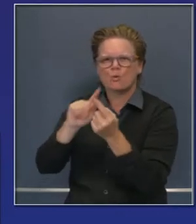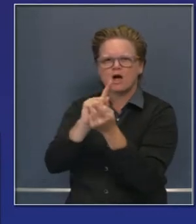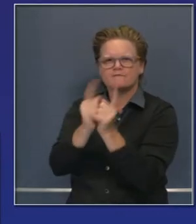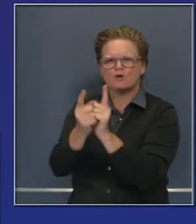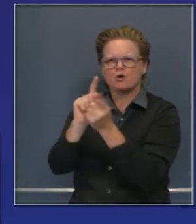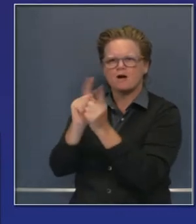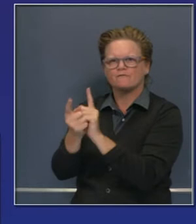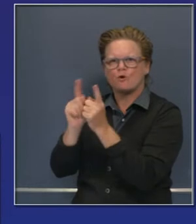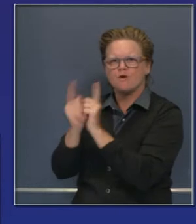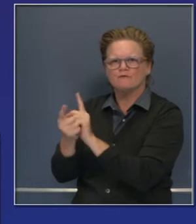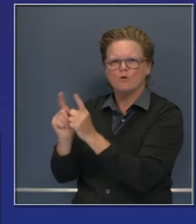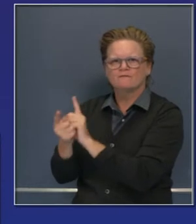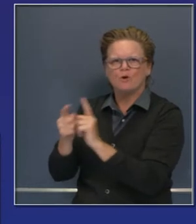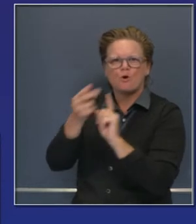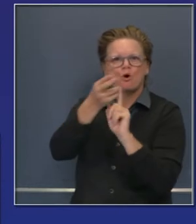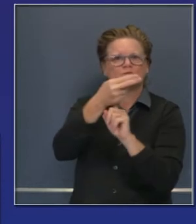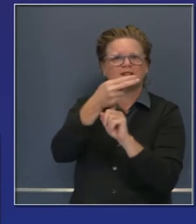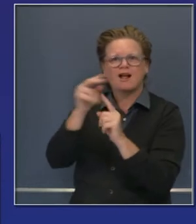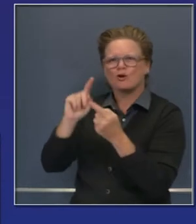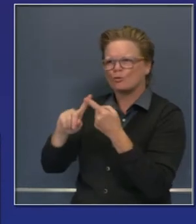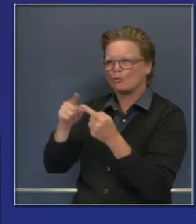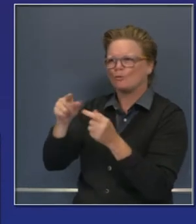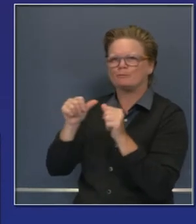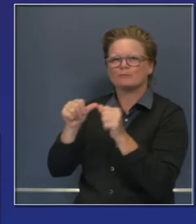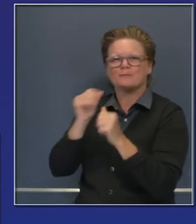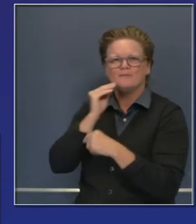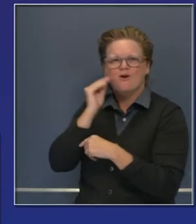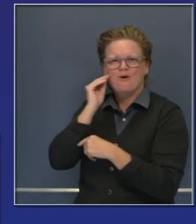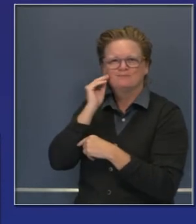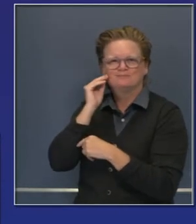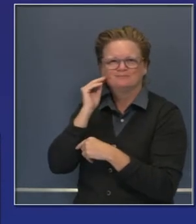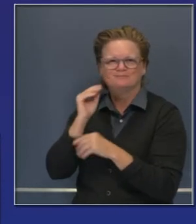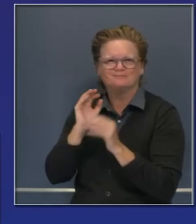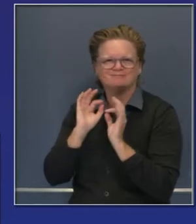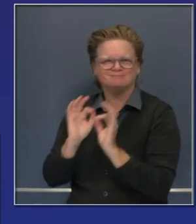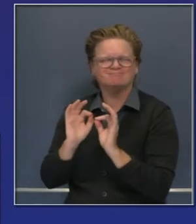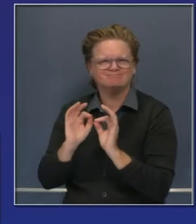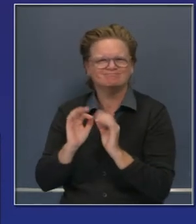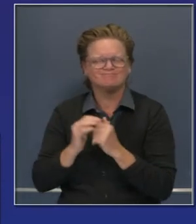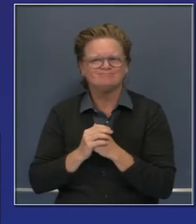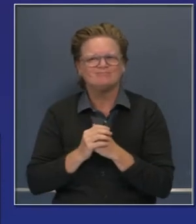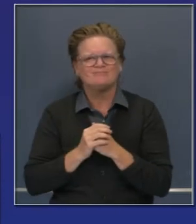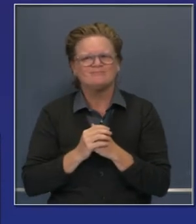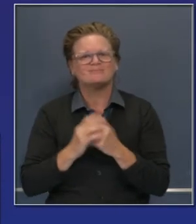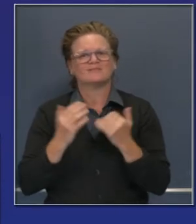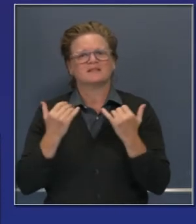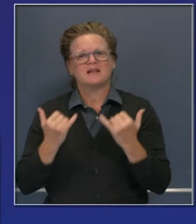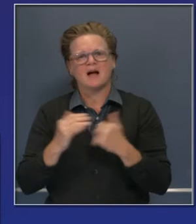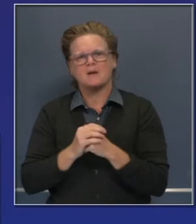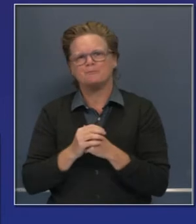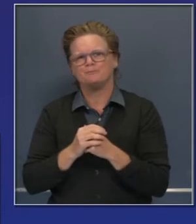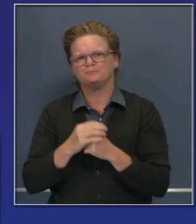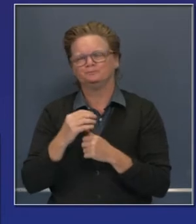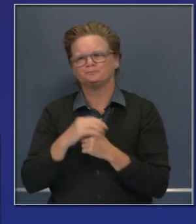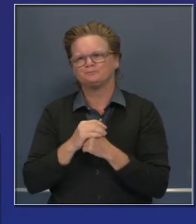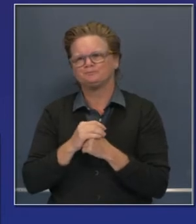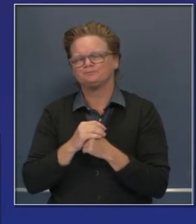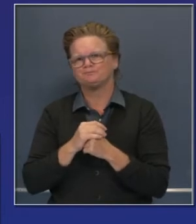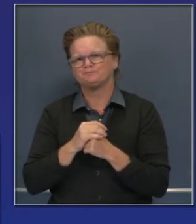ciento veinticuatro unidades que pronto estará disponible. Hablando de cosas que se han implementado,